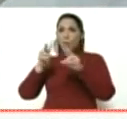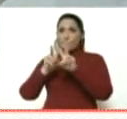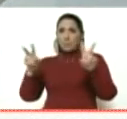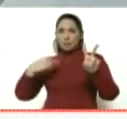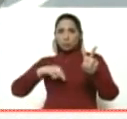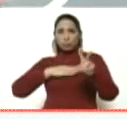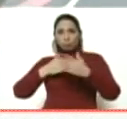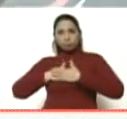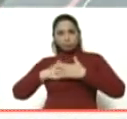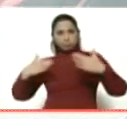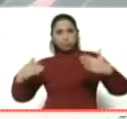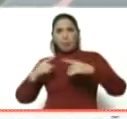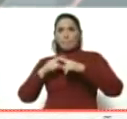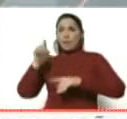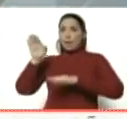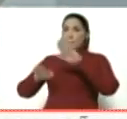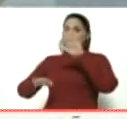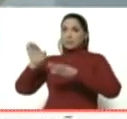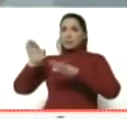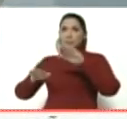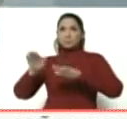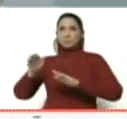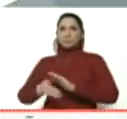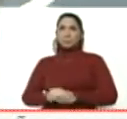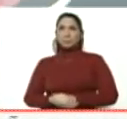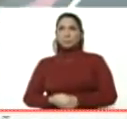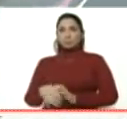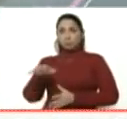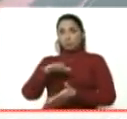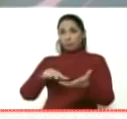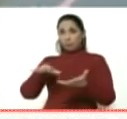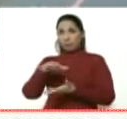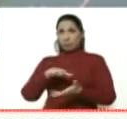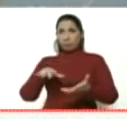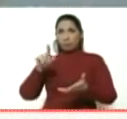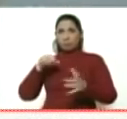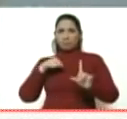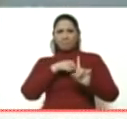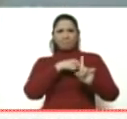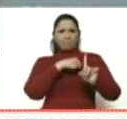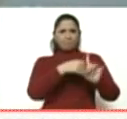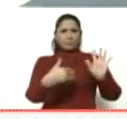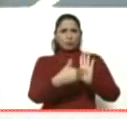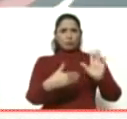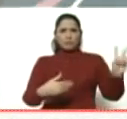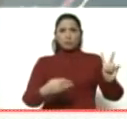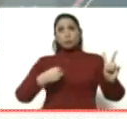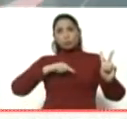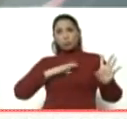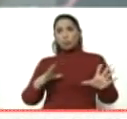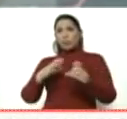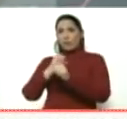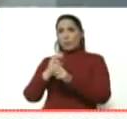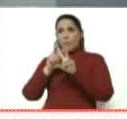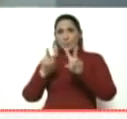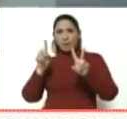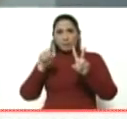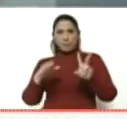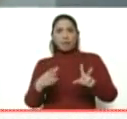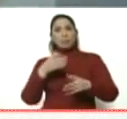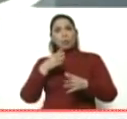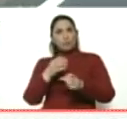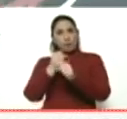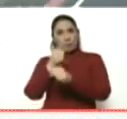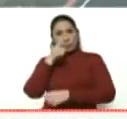y a la disposición, a pesar de las circunstancias y de las agresiones a Venezuela, porque creemos en la paz y creemos en el pueblo